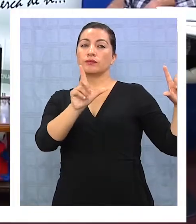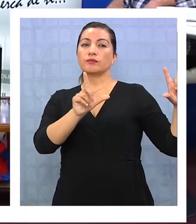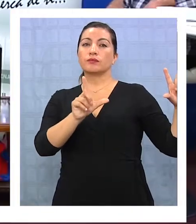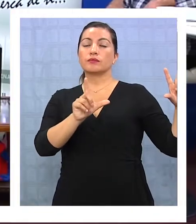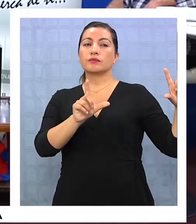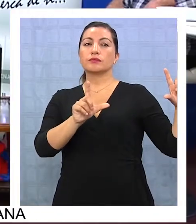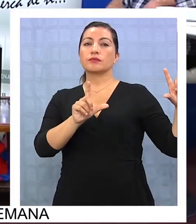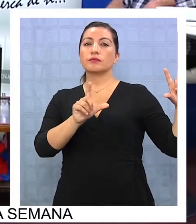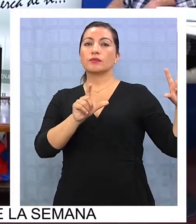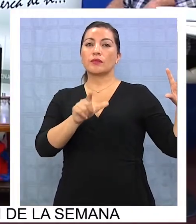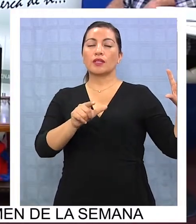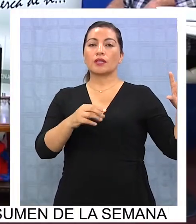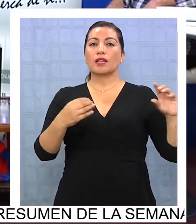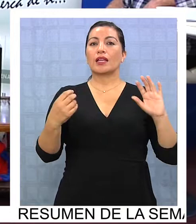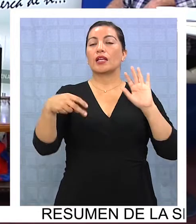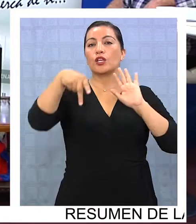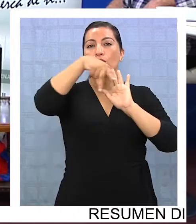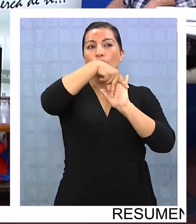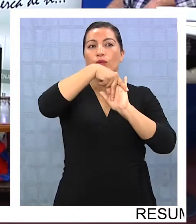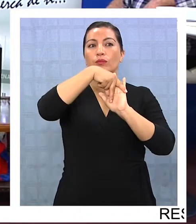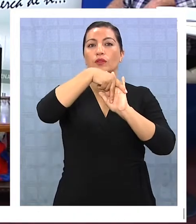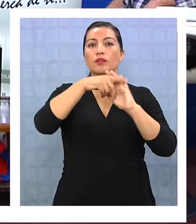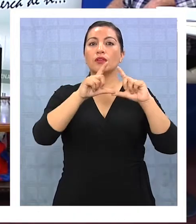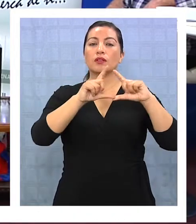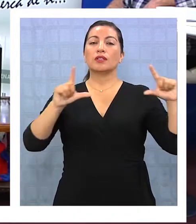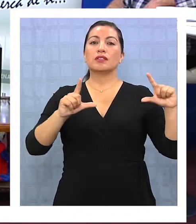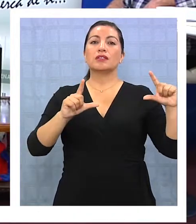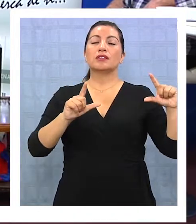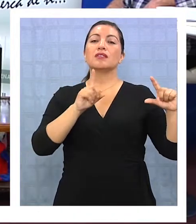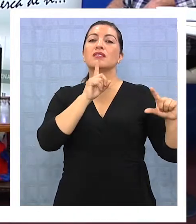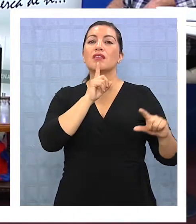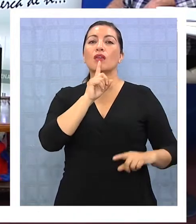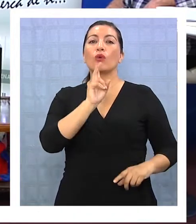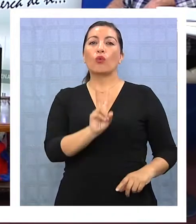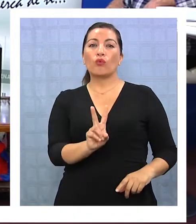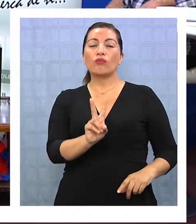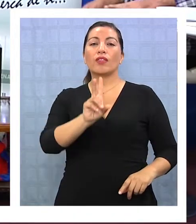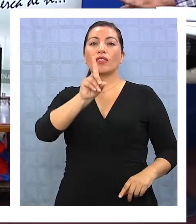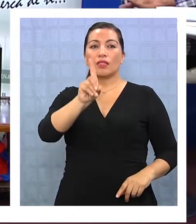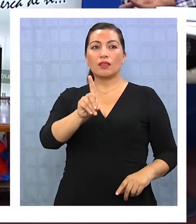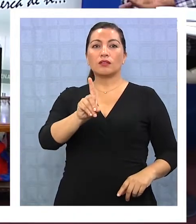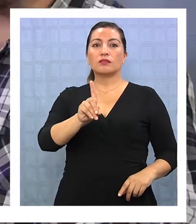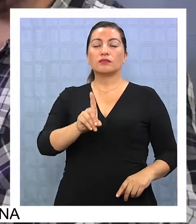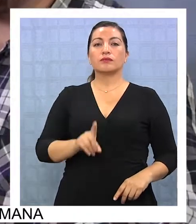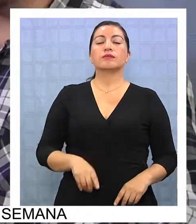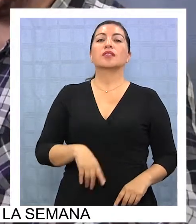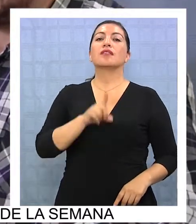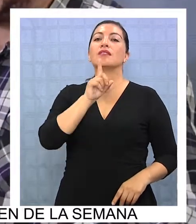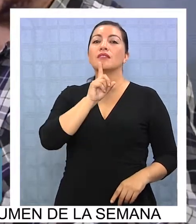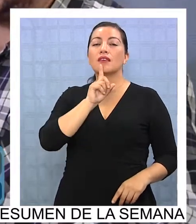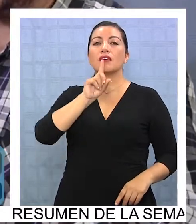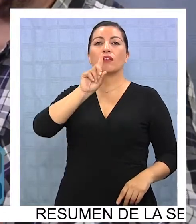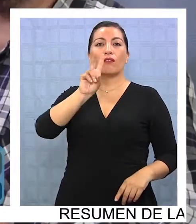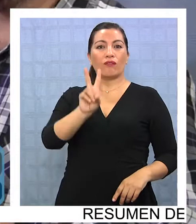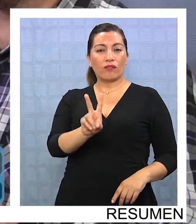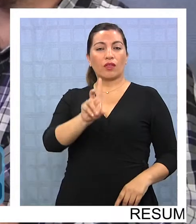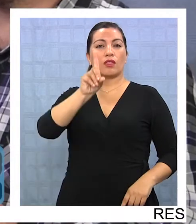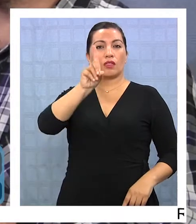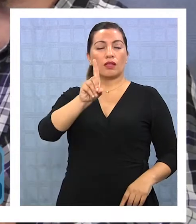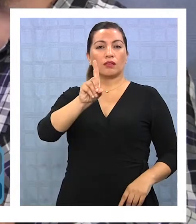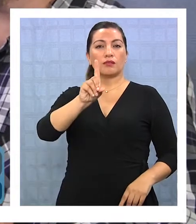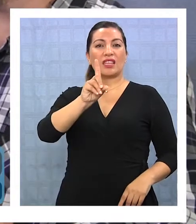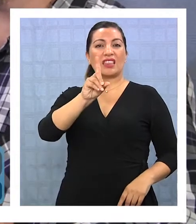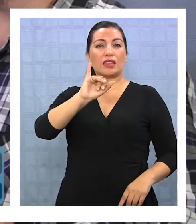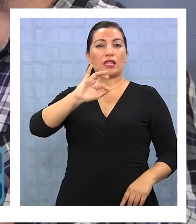televisor que ya viene con la norma incorporada, con el sello TVD, que acá no hay que incorporar. Televisión digital. Claro.